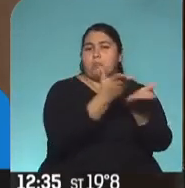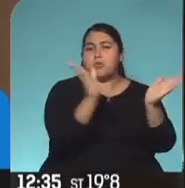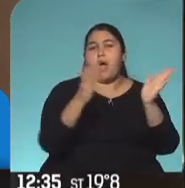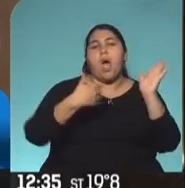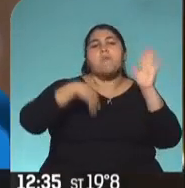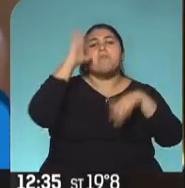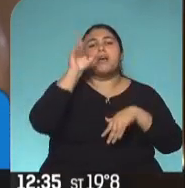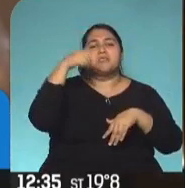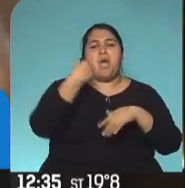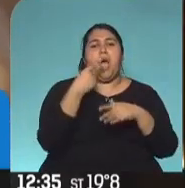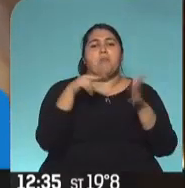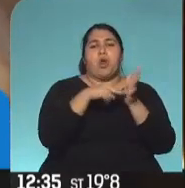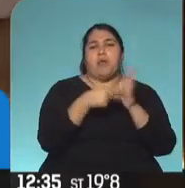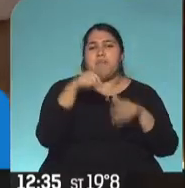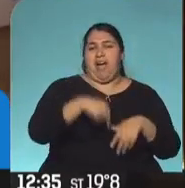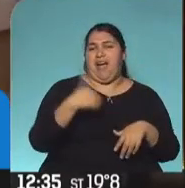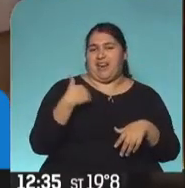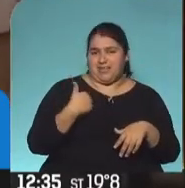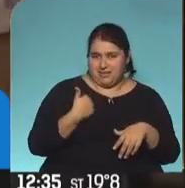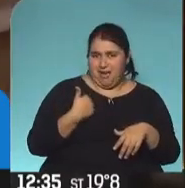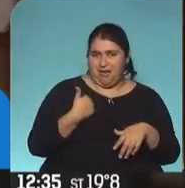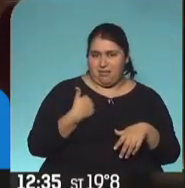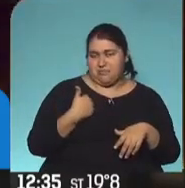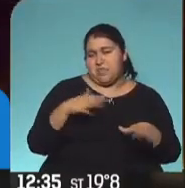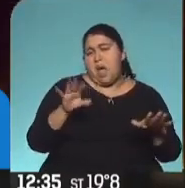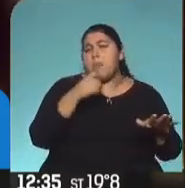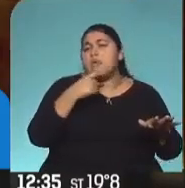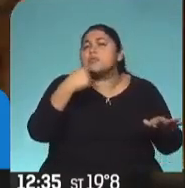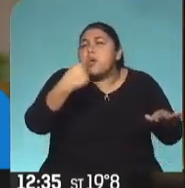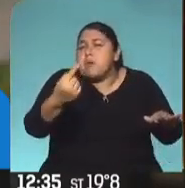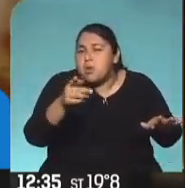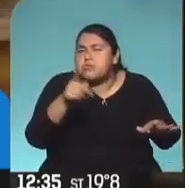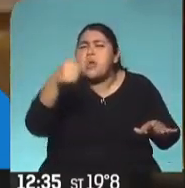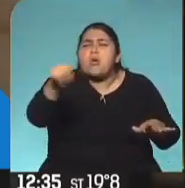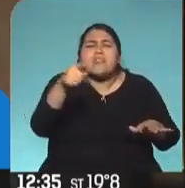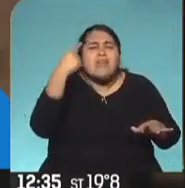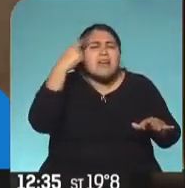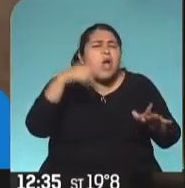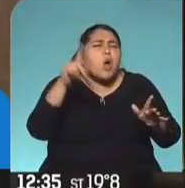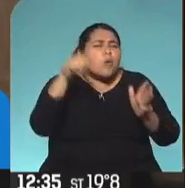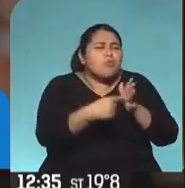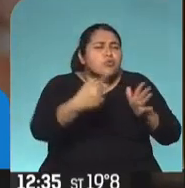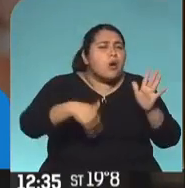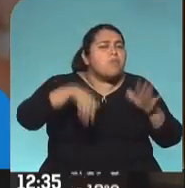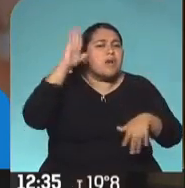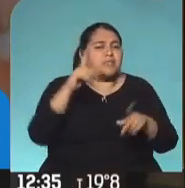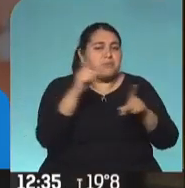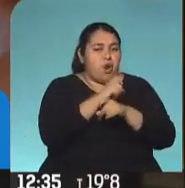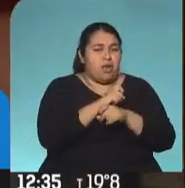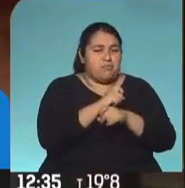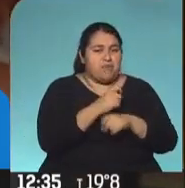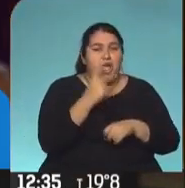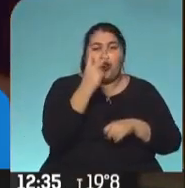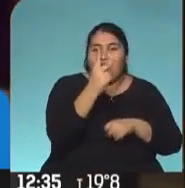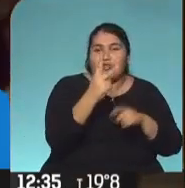principal problema de los argentinos? Si yo le hago a ustedes esa pregunta, ¿cuál creen ustedes que es el principal problema de los argentinos? Las respuestas son dos